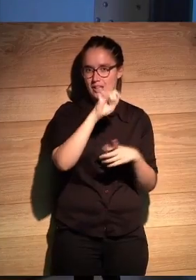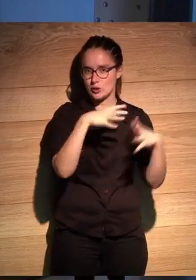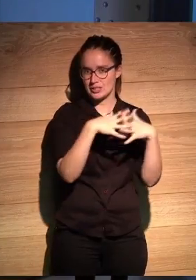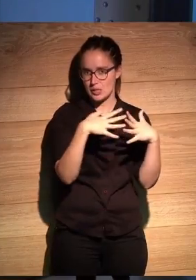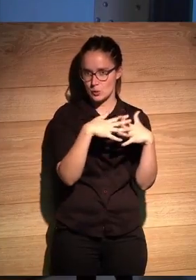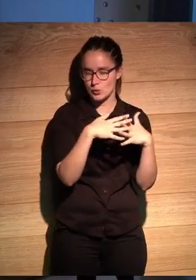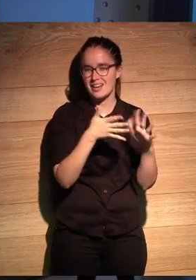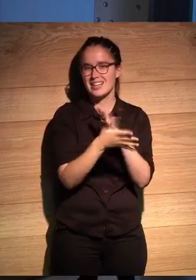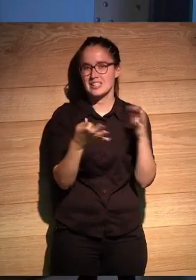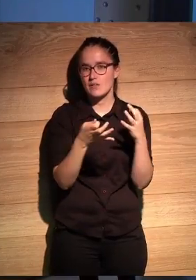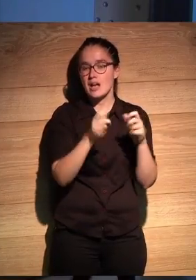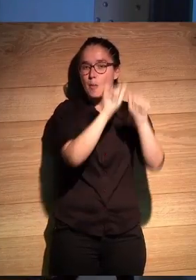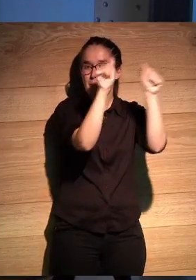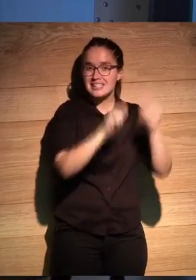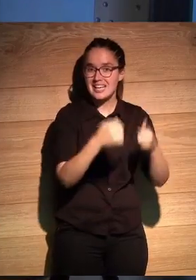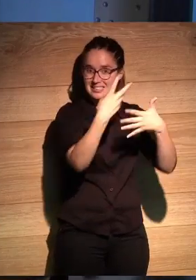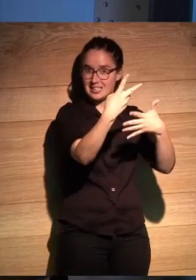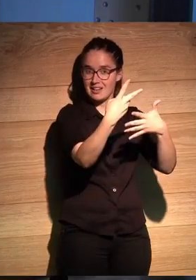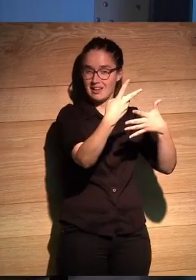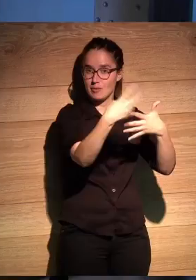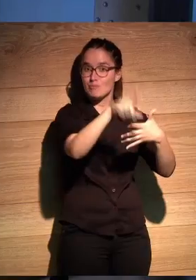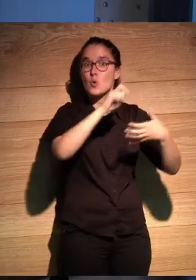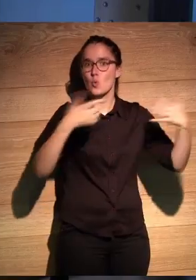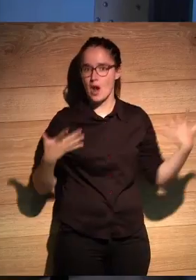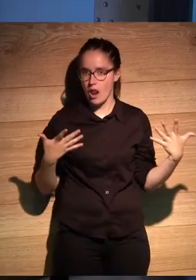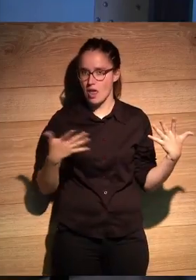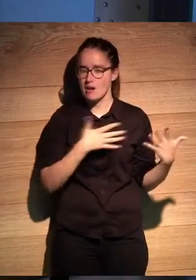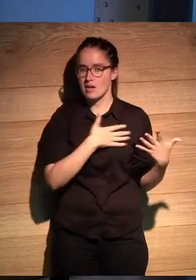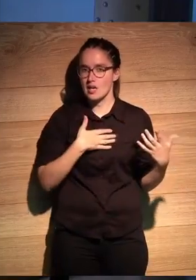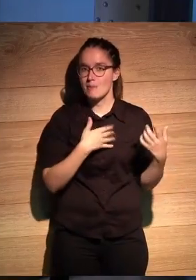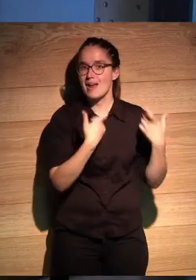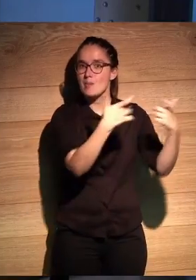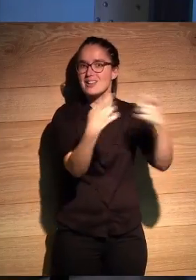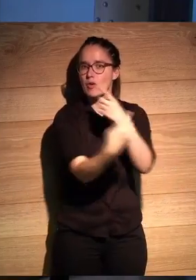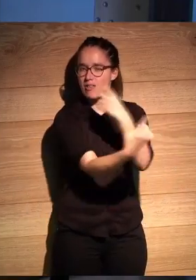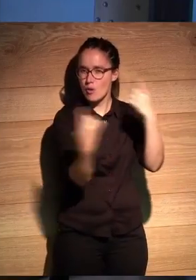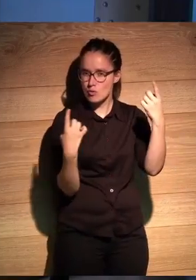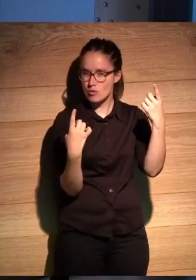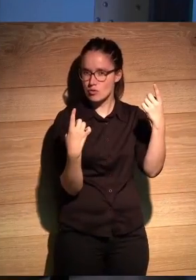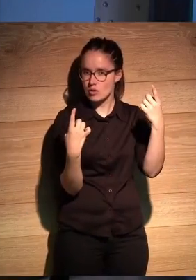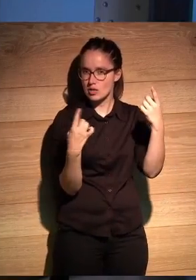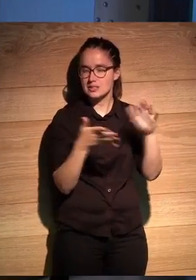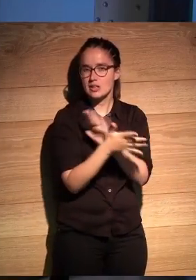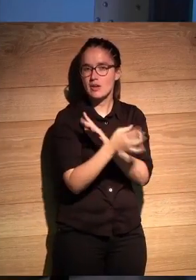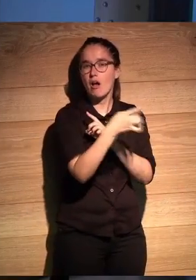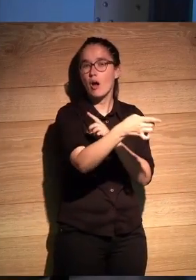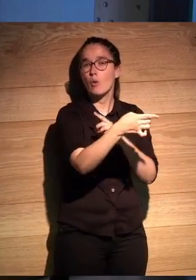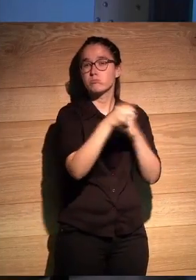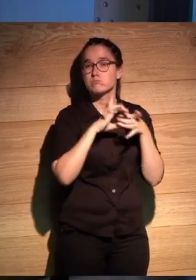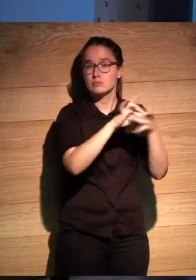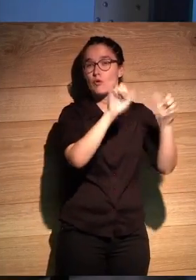estructura, es decir, qué plantilla de las siete que hemos visto antes seleccionaban, que querían para cada apartado, o sea, perdón, qué número de slide, qué número de plantilla,